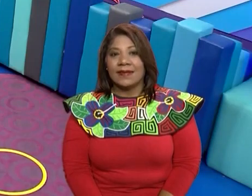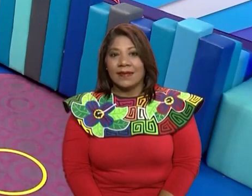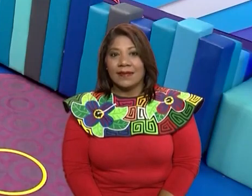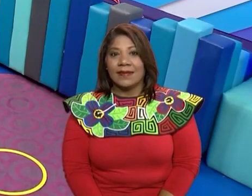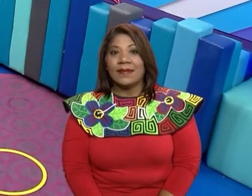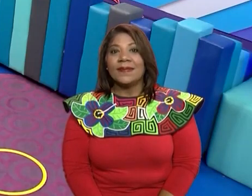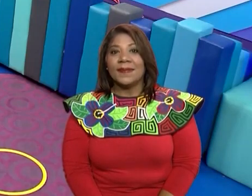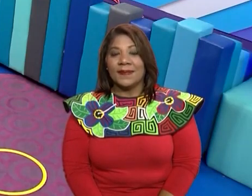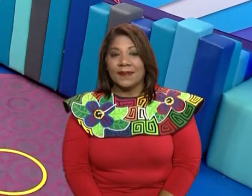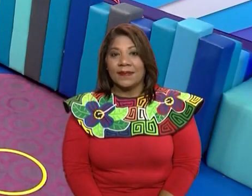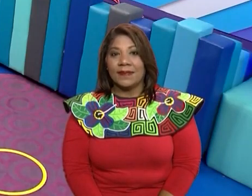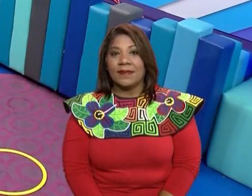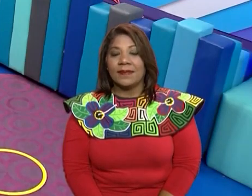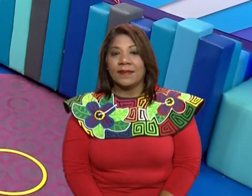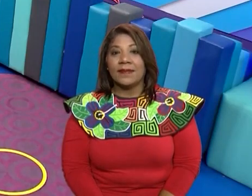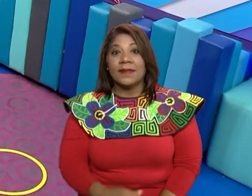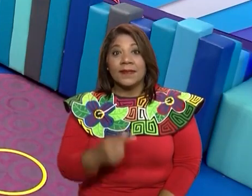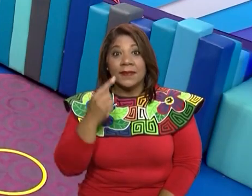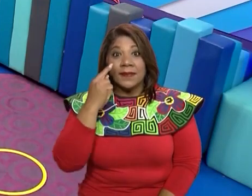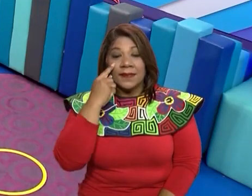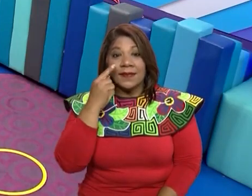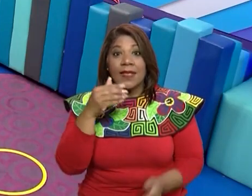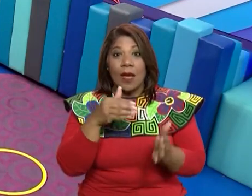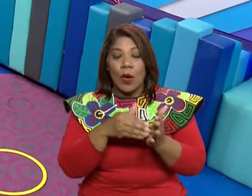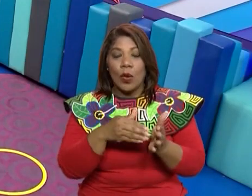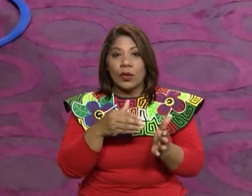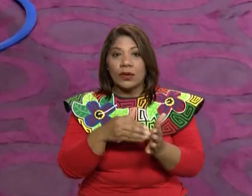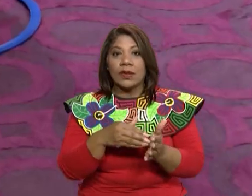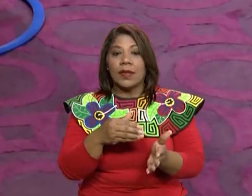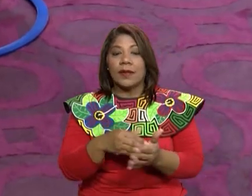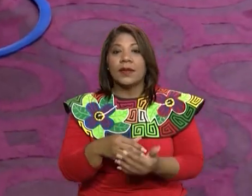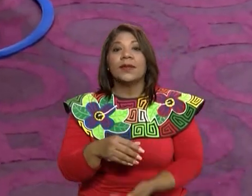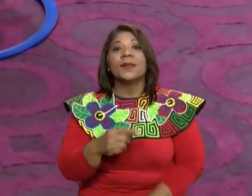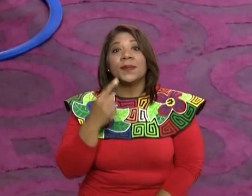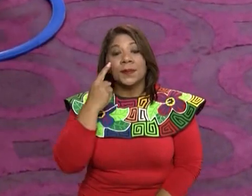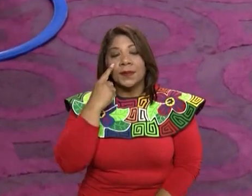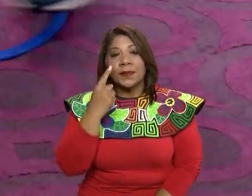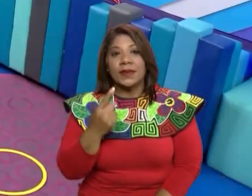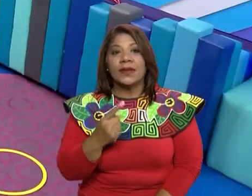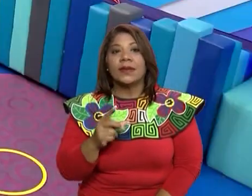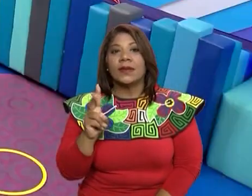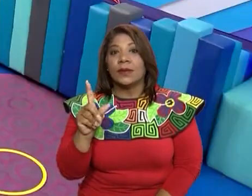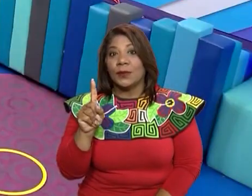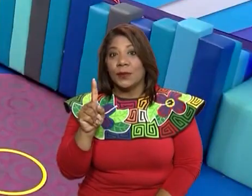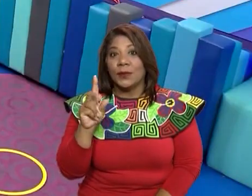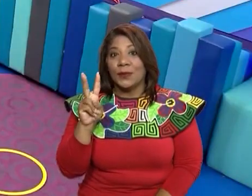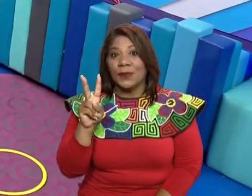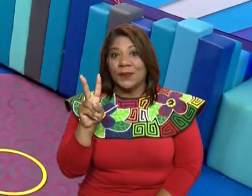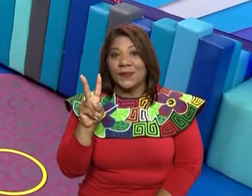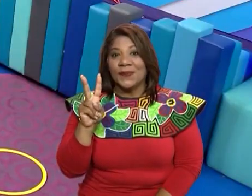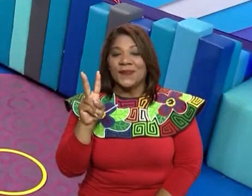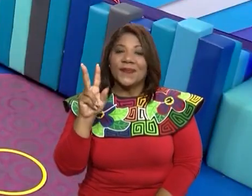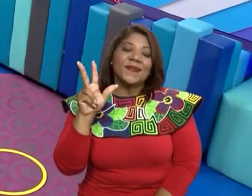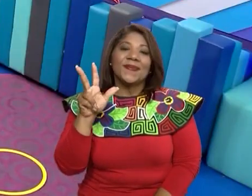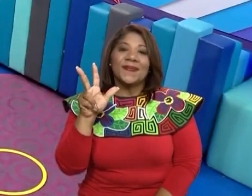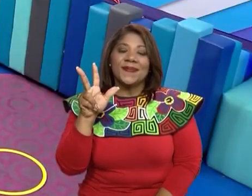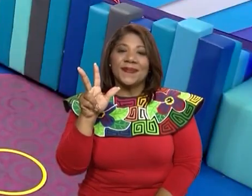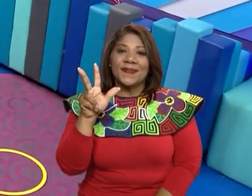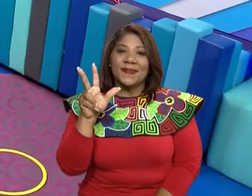de nuevo pero con menos tiempo. Empezamos. Ya. Un, dos,